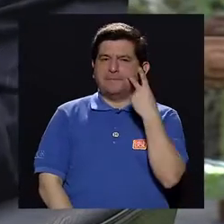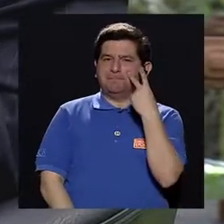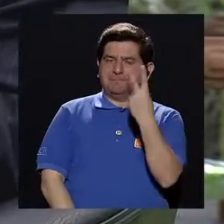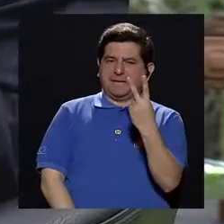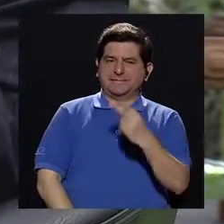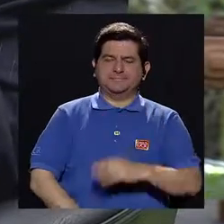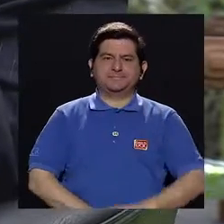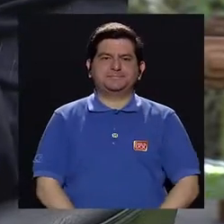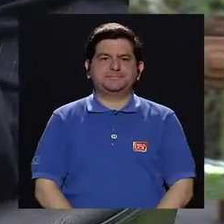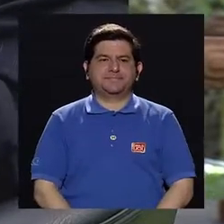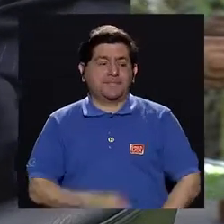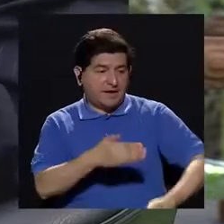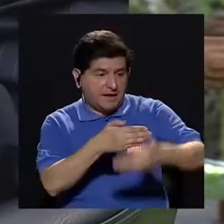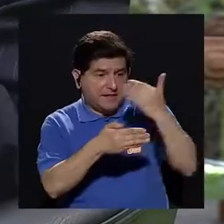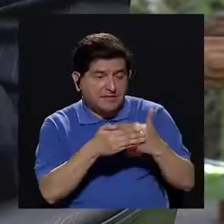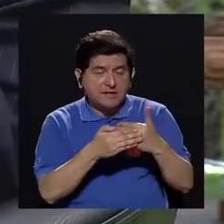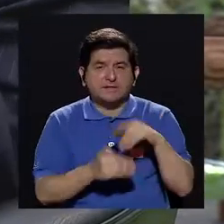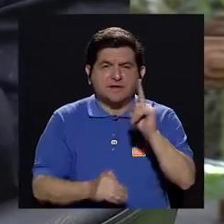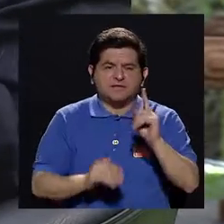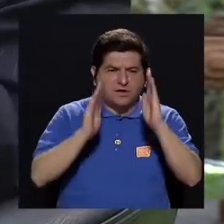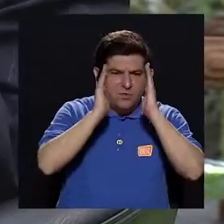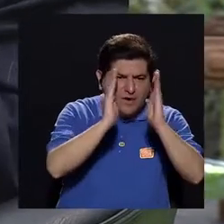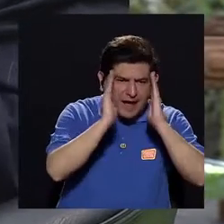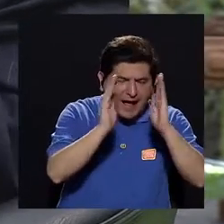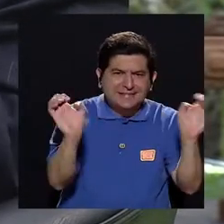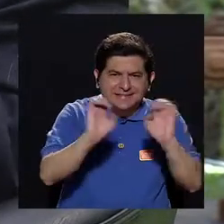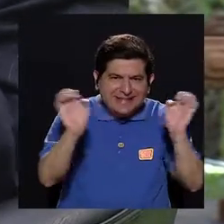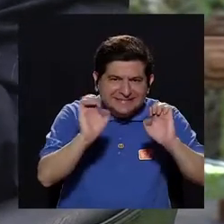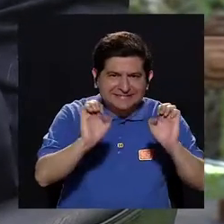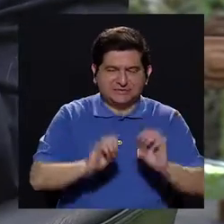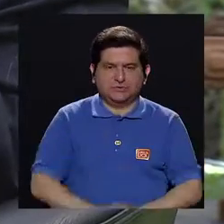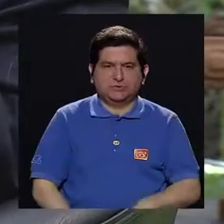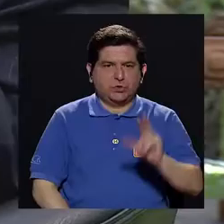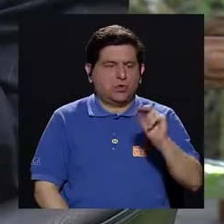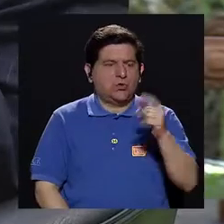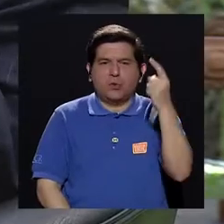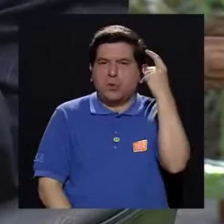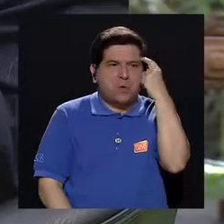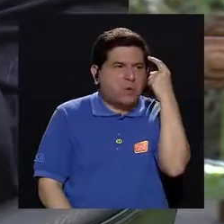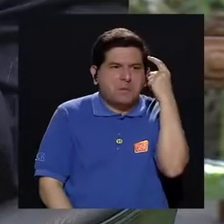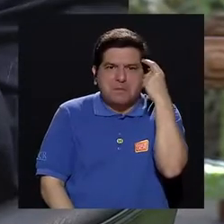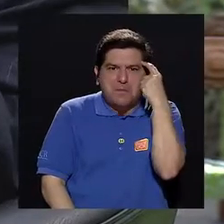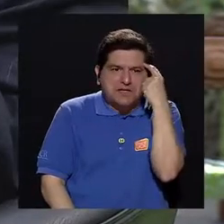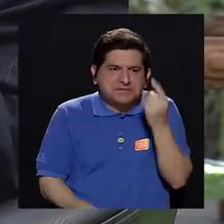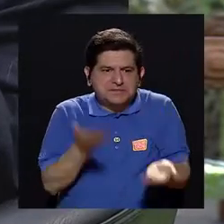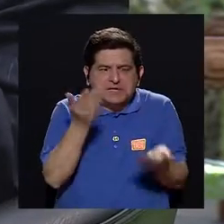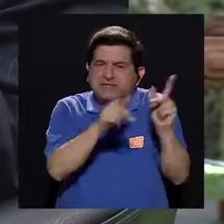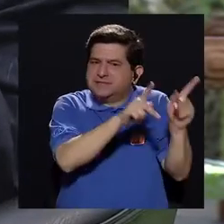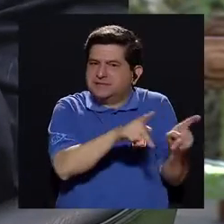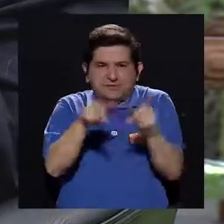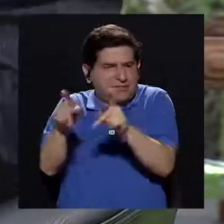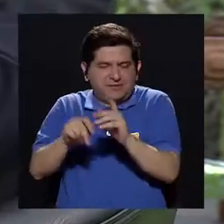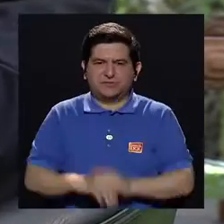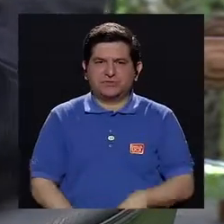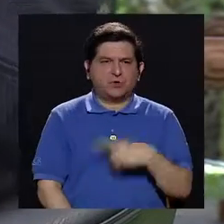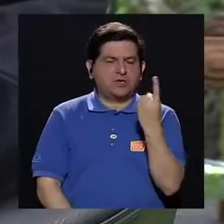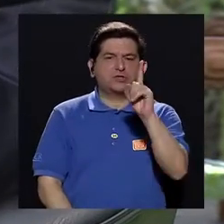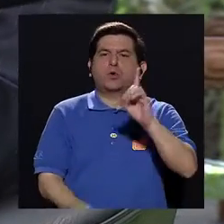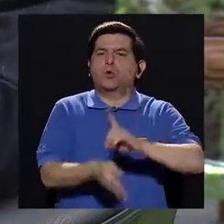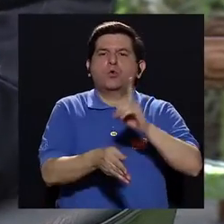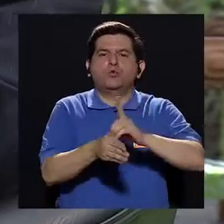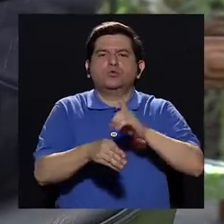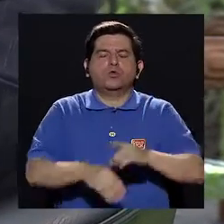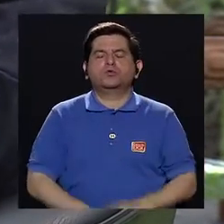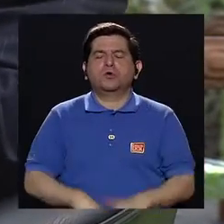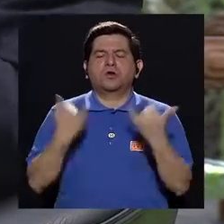vamos a ver, detrás de cada atención en emergencias no es lo que piensa a veces las personas, que es solo un